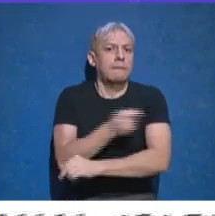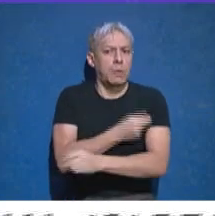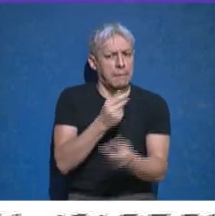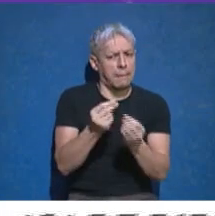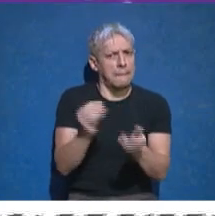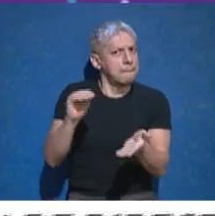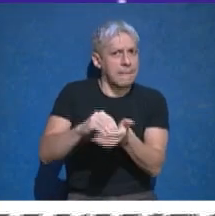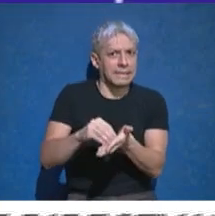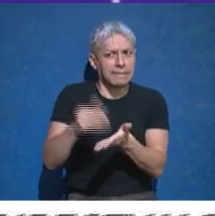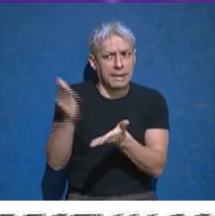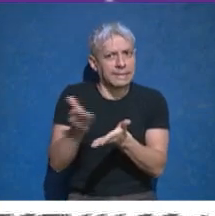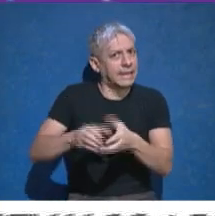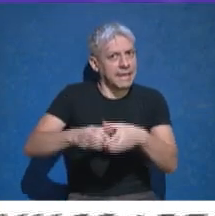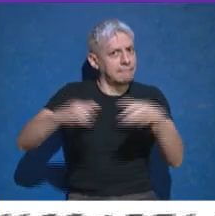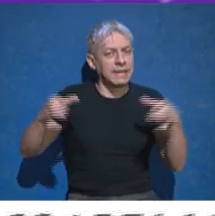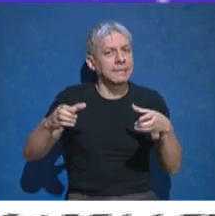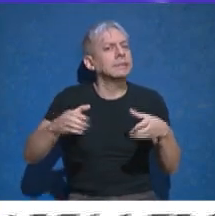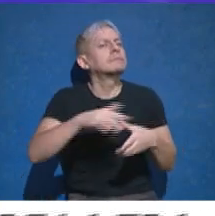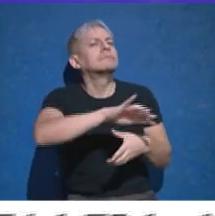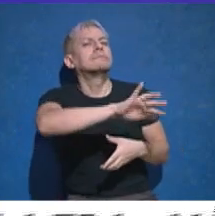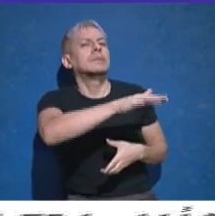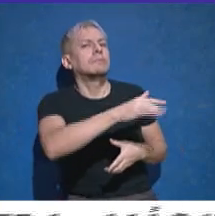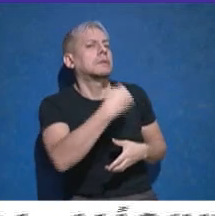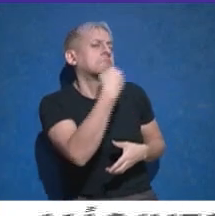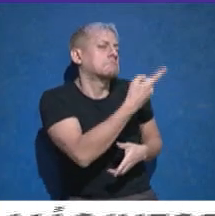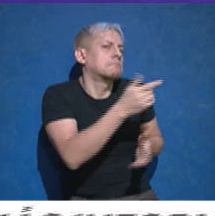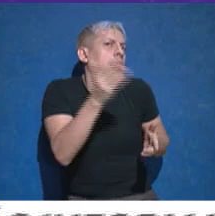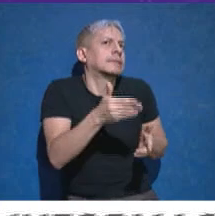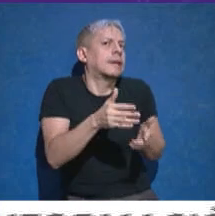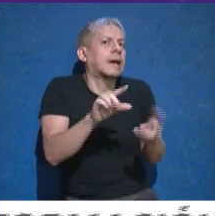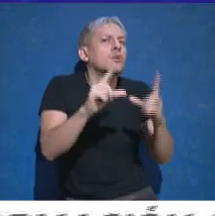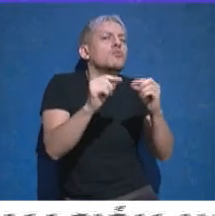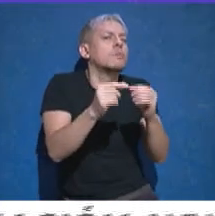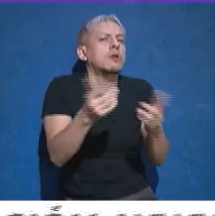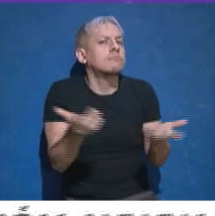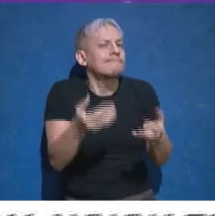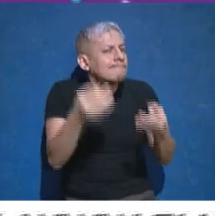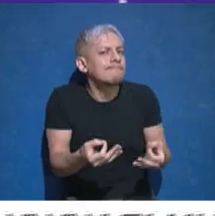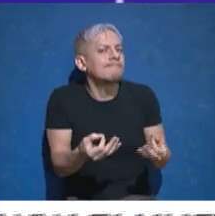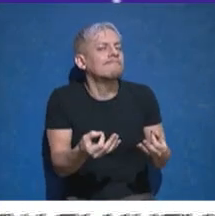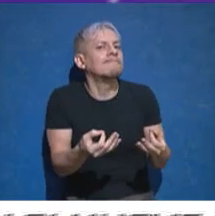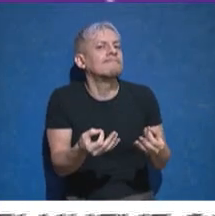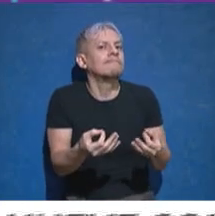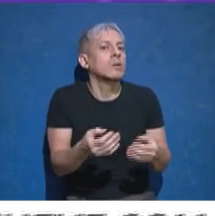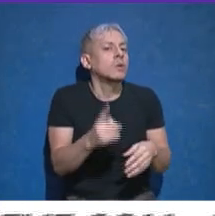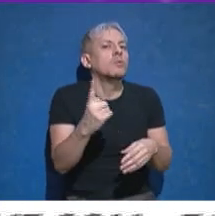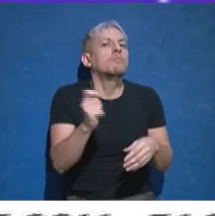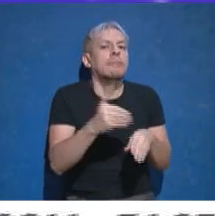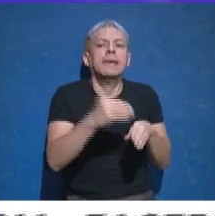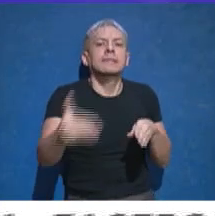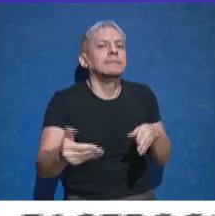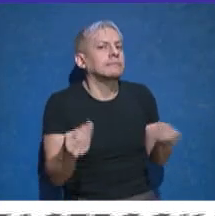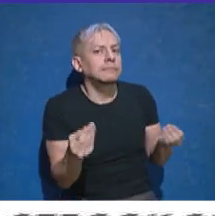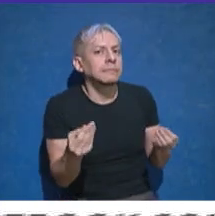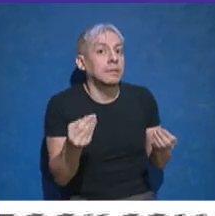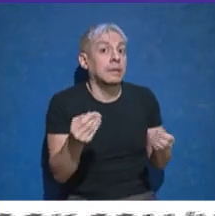sentido. Nosotros ahora en Pero no tiene un porcentaje, digamos, concreto como para que hayan podido estimar de acuerdo a cómo marcha